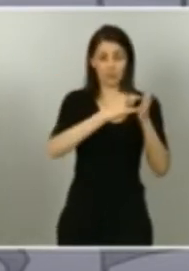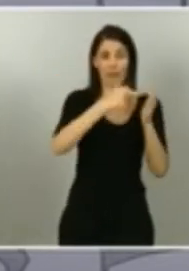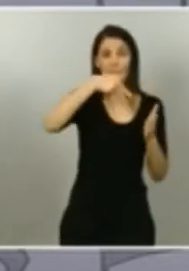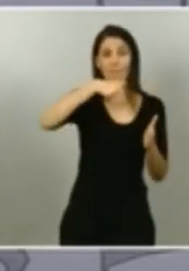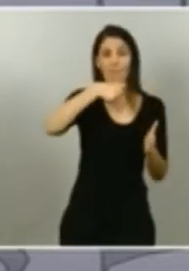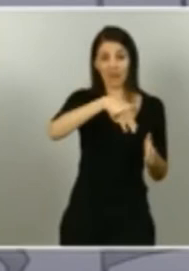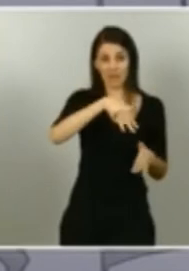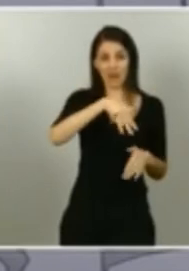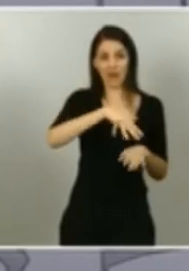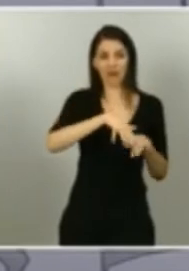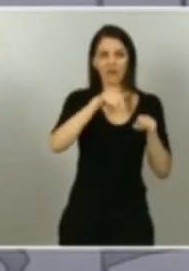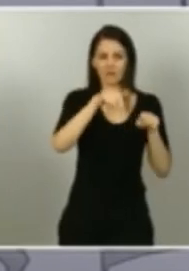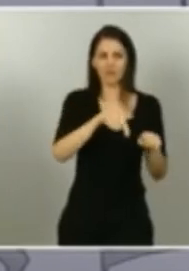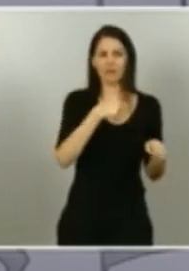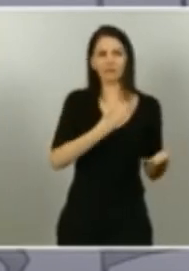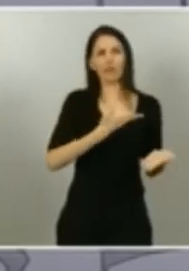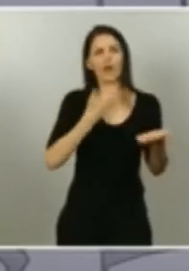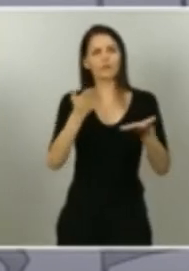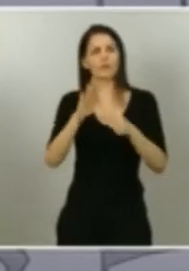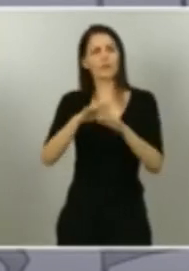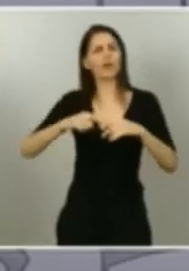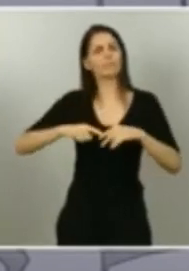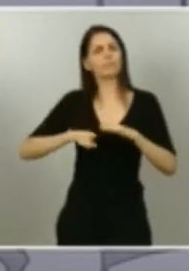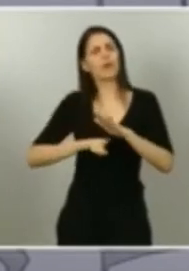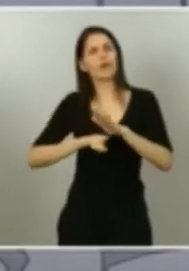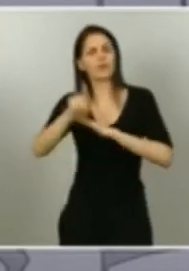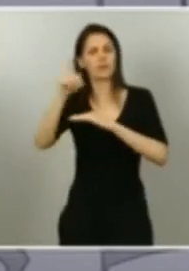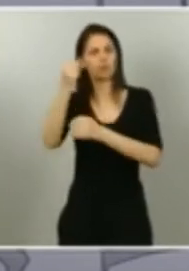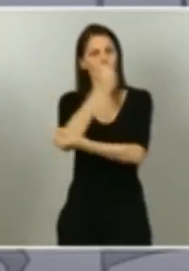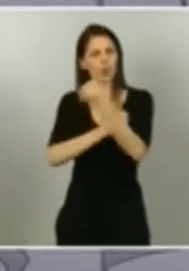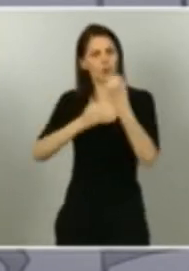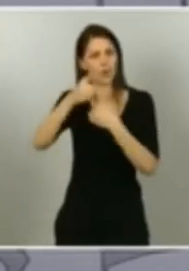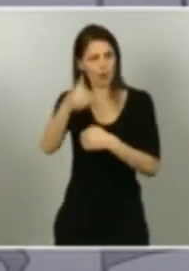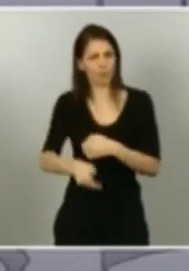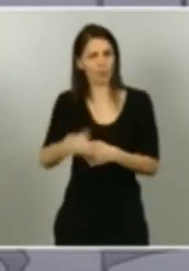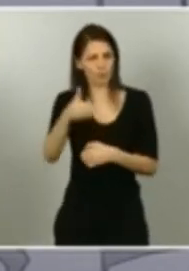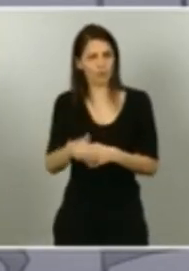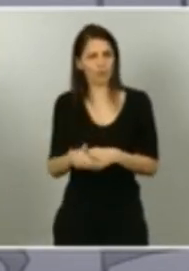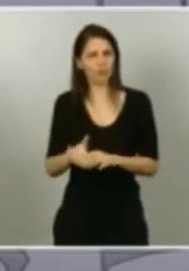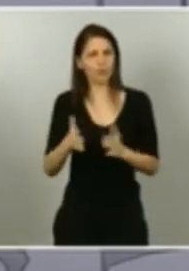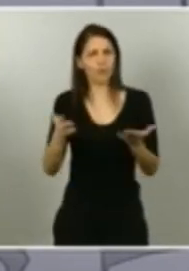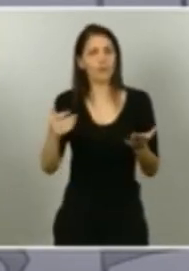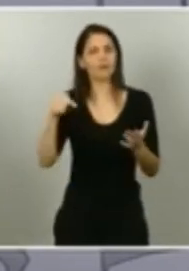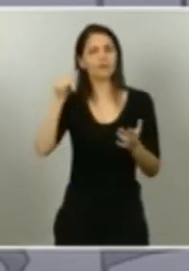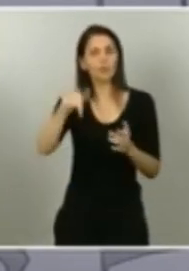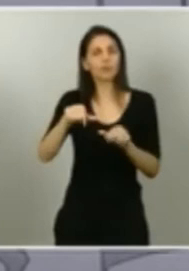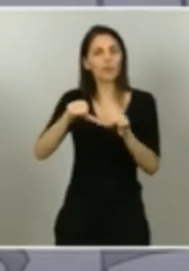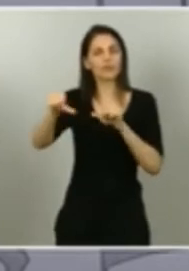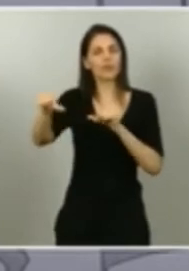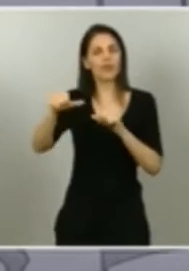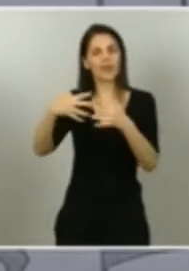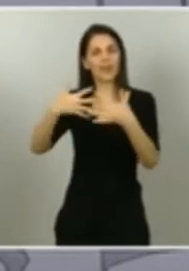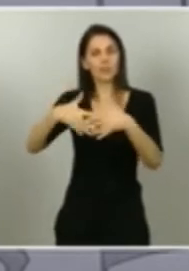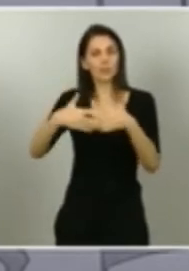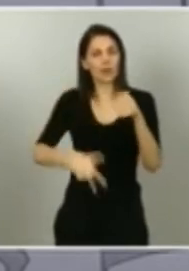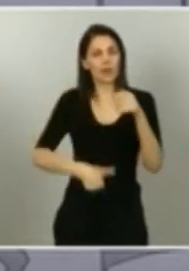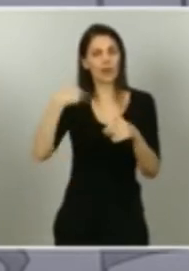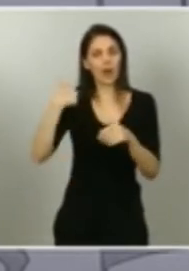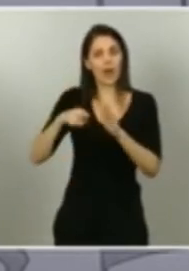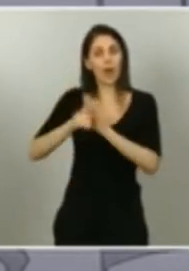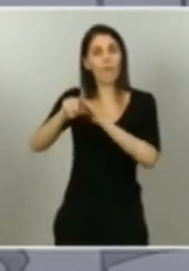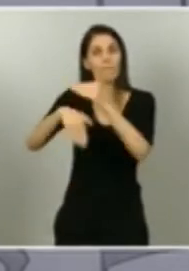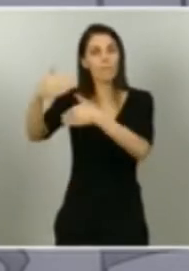importante y que se consagró también al relanzamiento de la industria en general, este nuevo plan Marshall europeo se